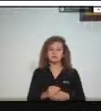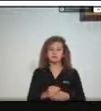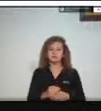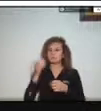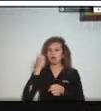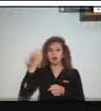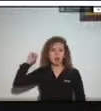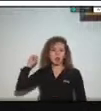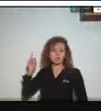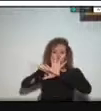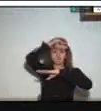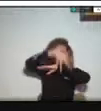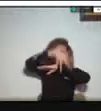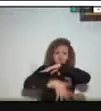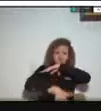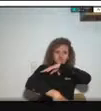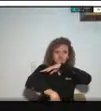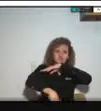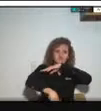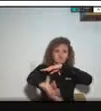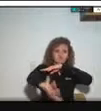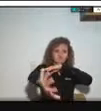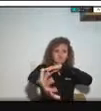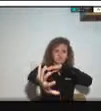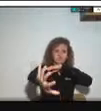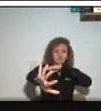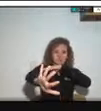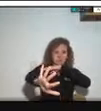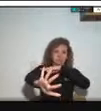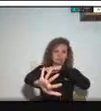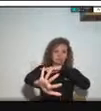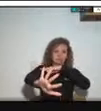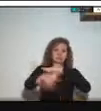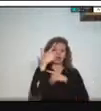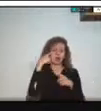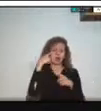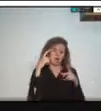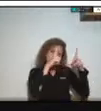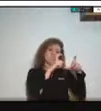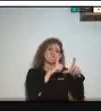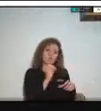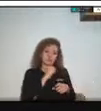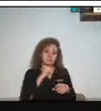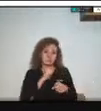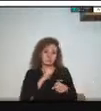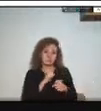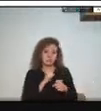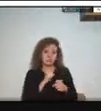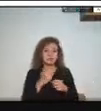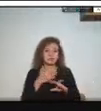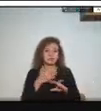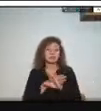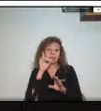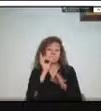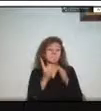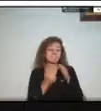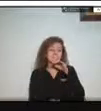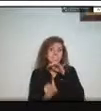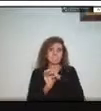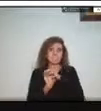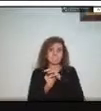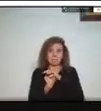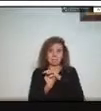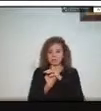existen algunas imágenes pudo haber sido en su formación pero aún así pues lo hemos